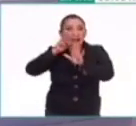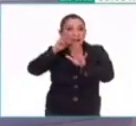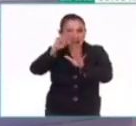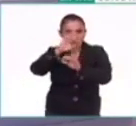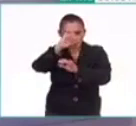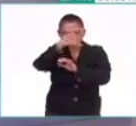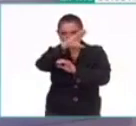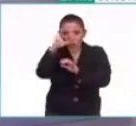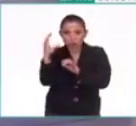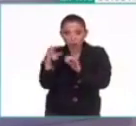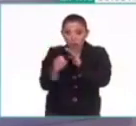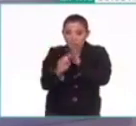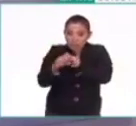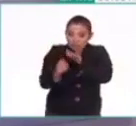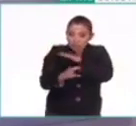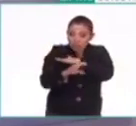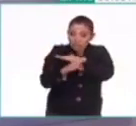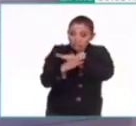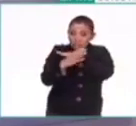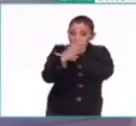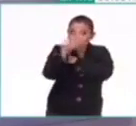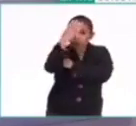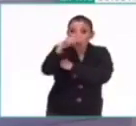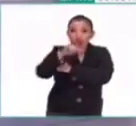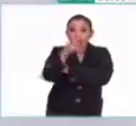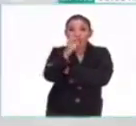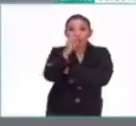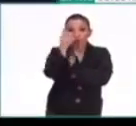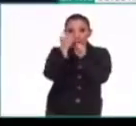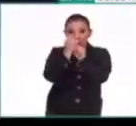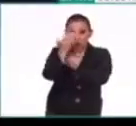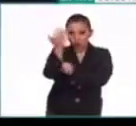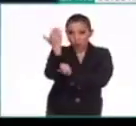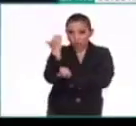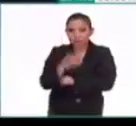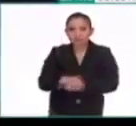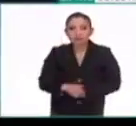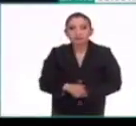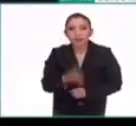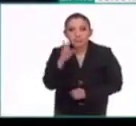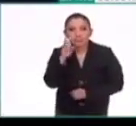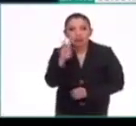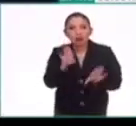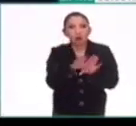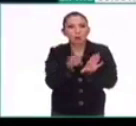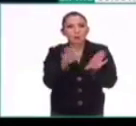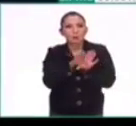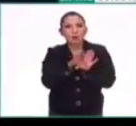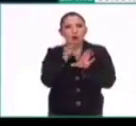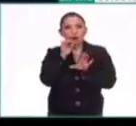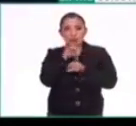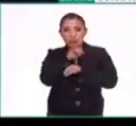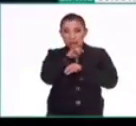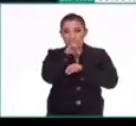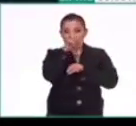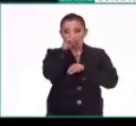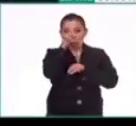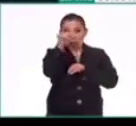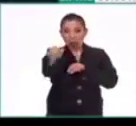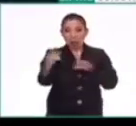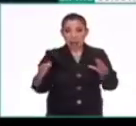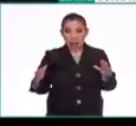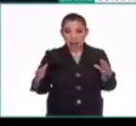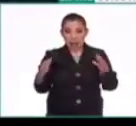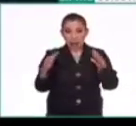imagen del amanecer el 12 de febrero del año pasado. Bueno, van a ver cómo se ve en el fondo un